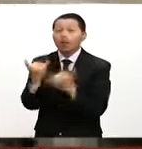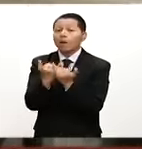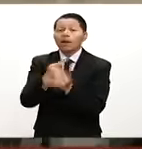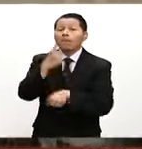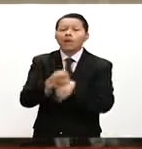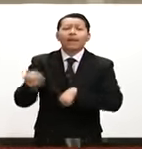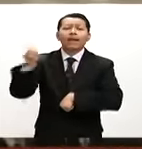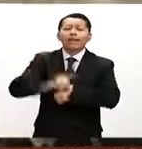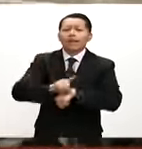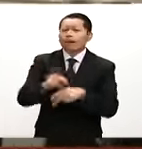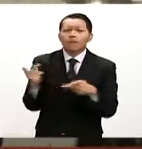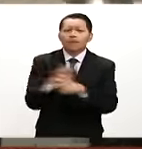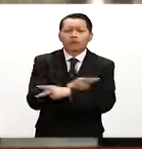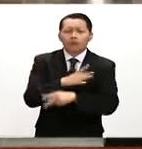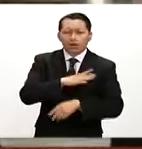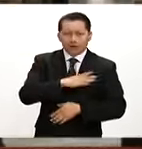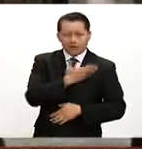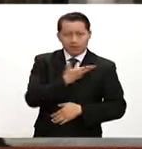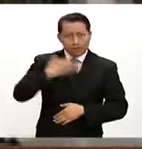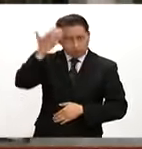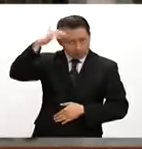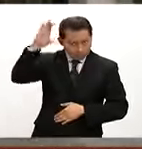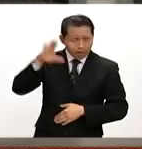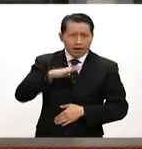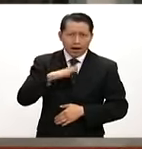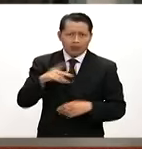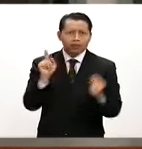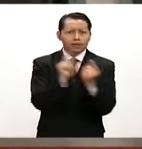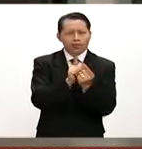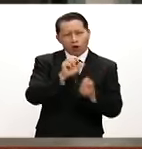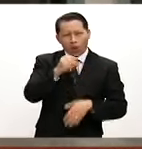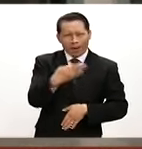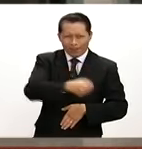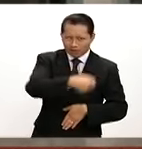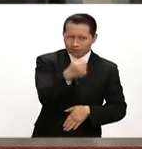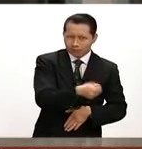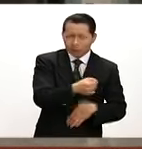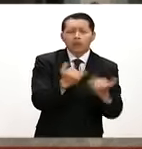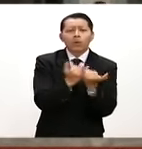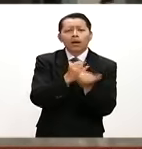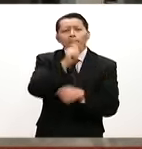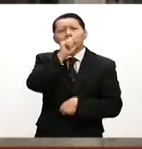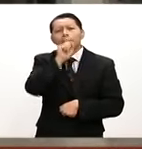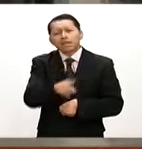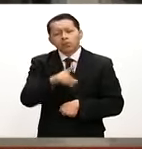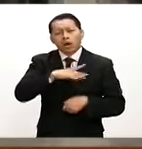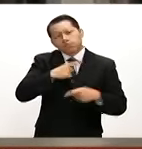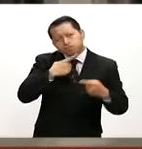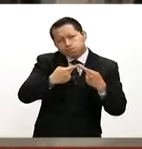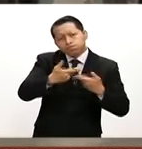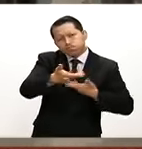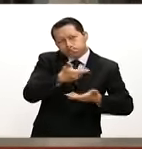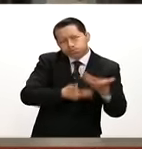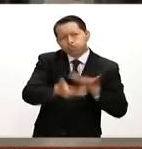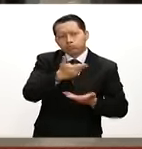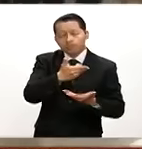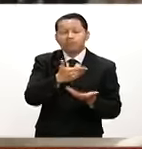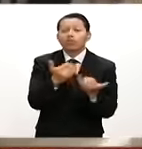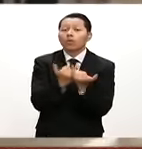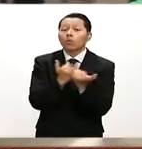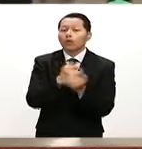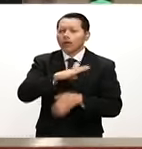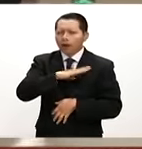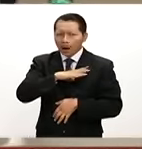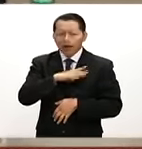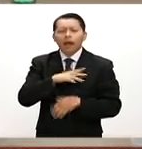cumbre del G-20, el mandatario mexicano saludó al presidente de Estados Unidos, Barack Obama, con quien intercambió algunas palabras. Por